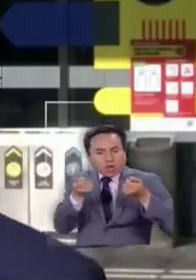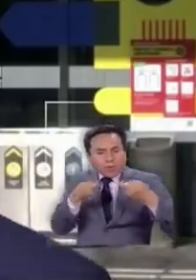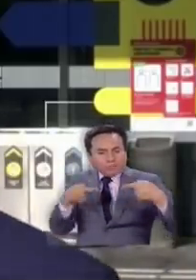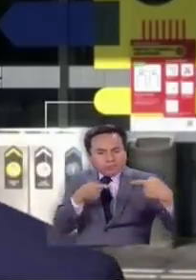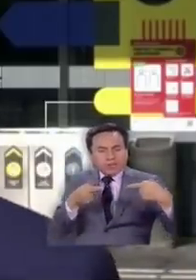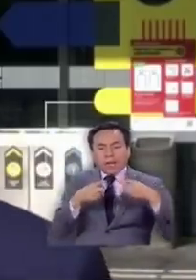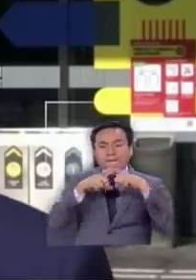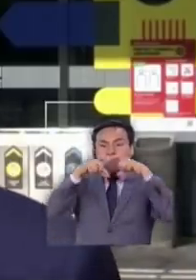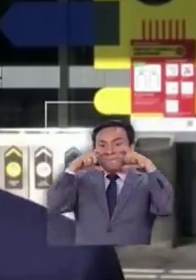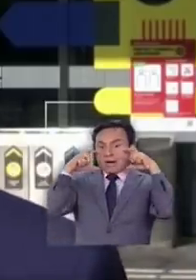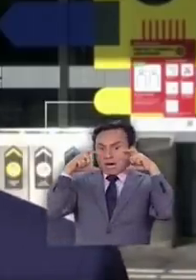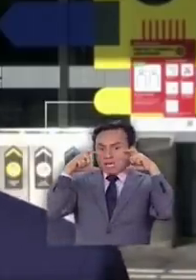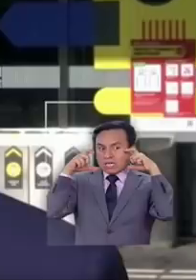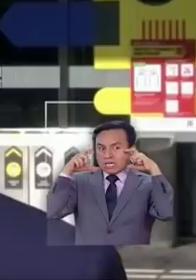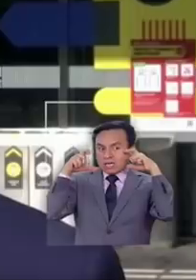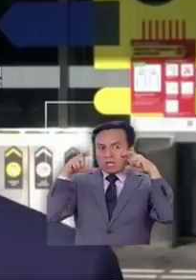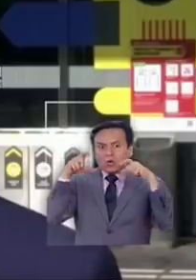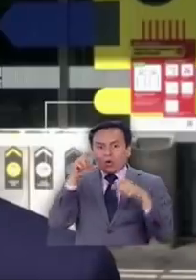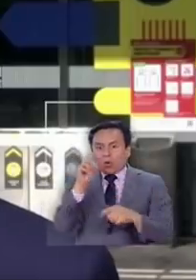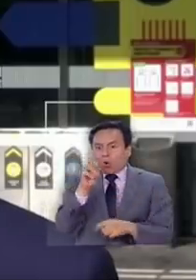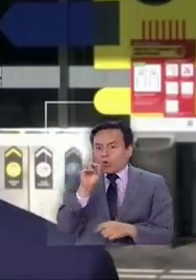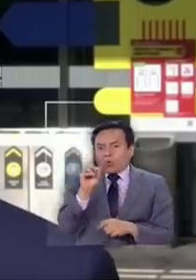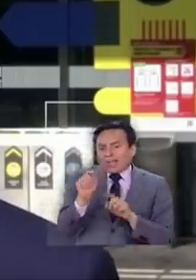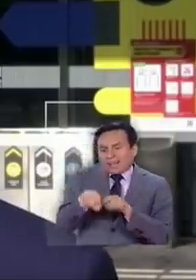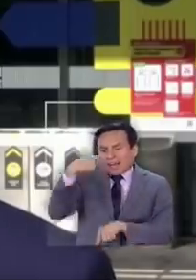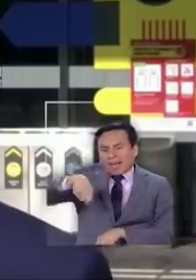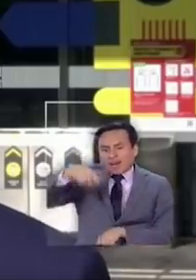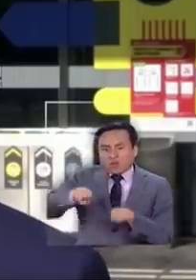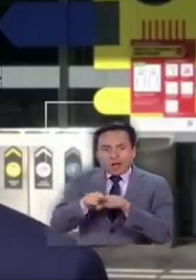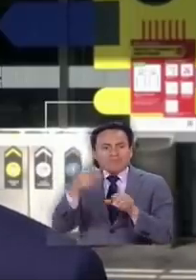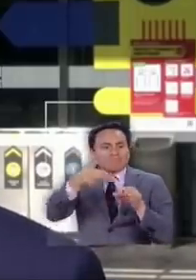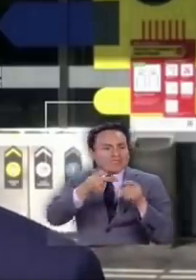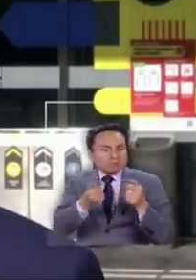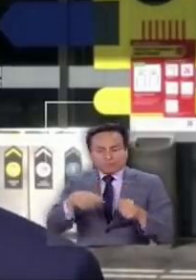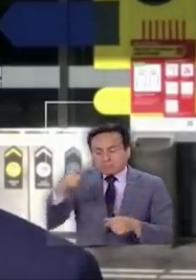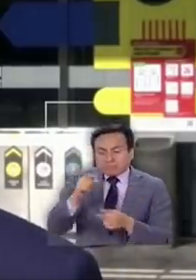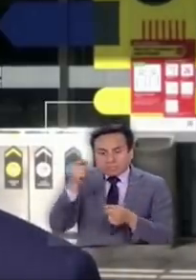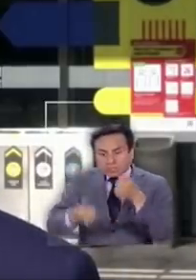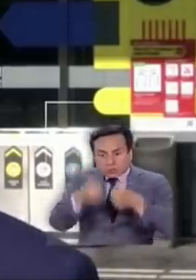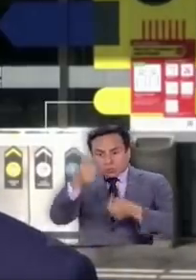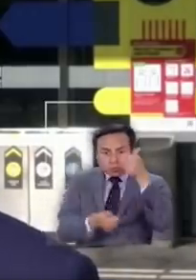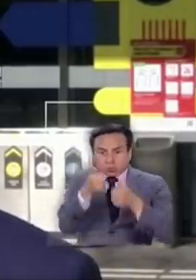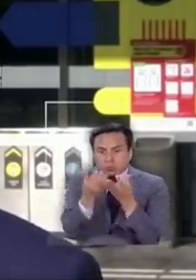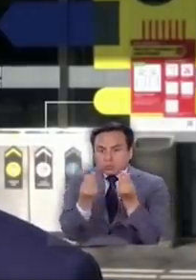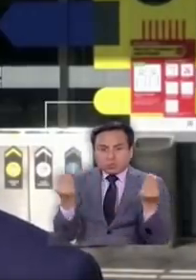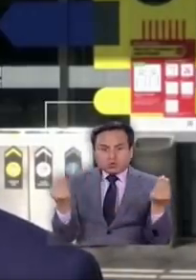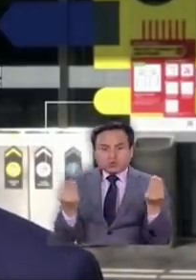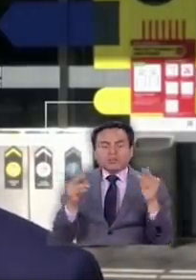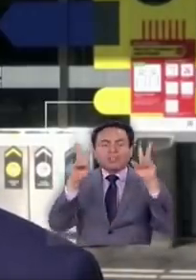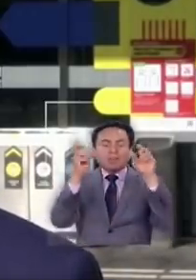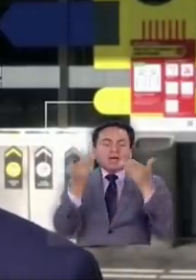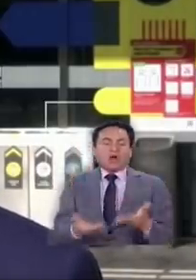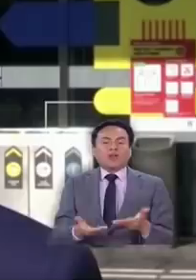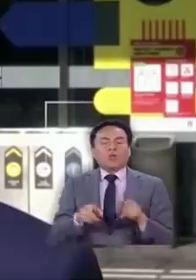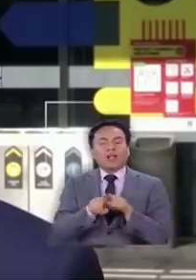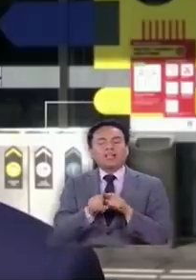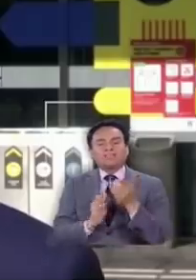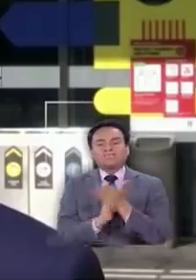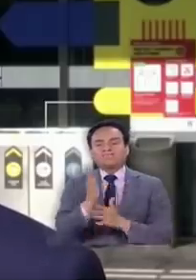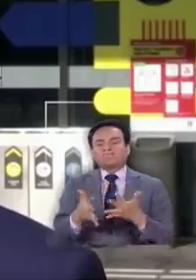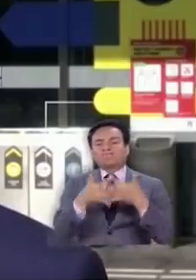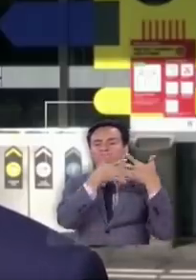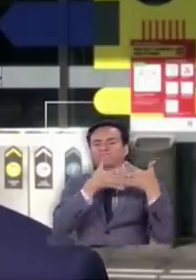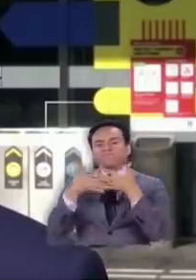Las mascarillas son el nuevo oro negro y debido a eso la competencia es intensa. Sobre todo ahora que entró Estados